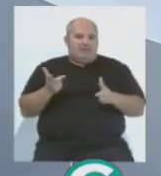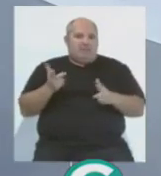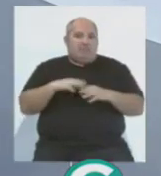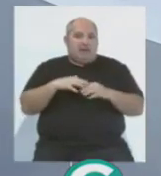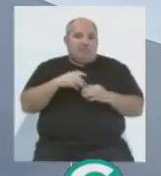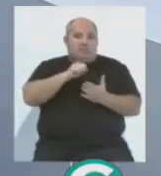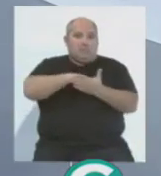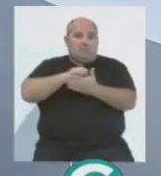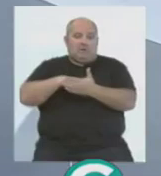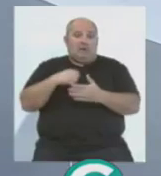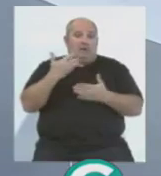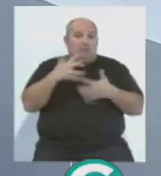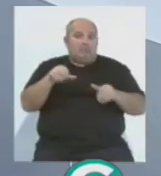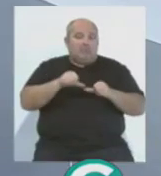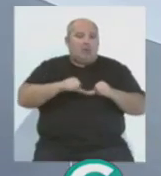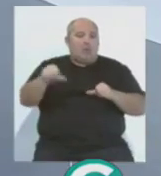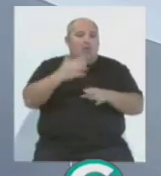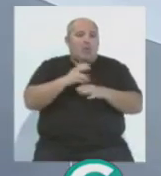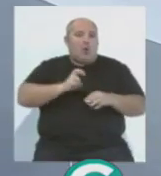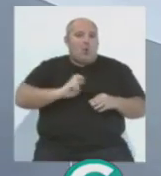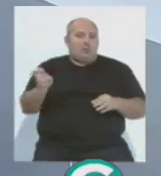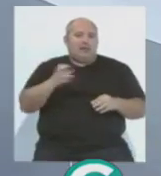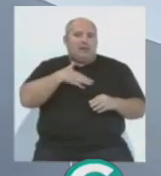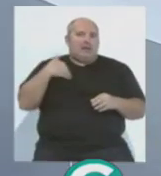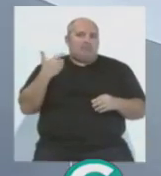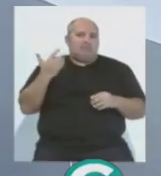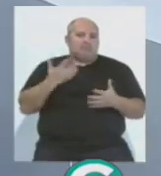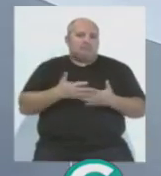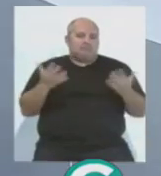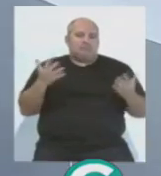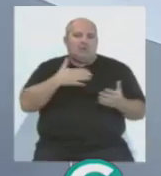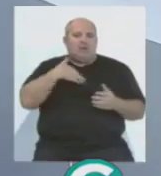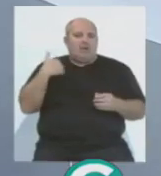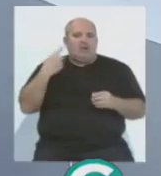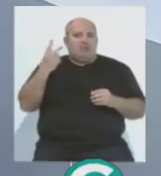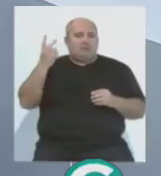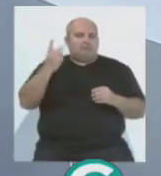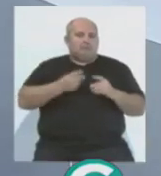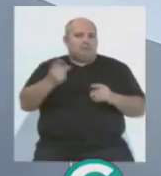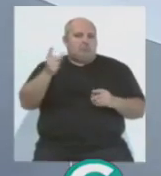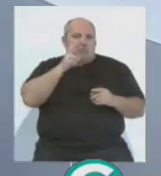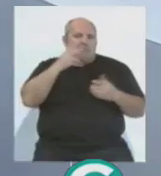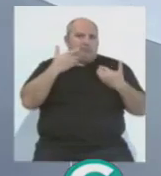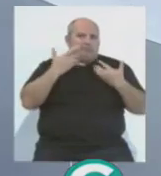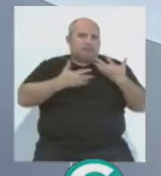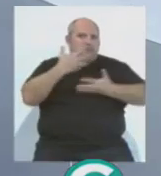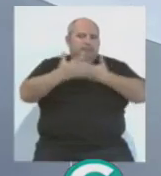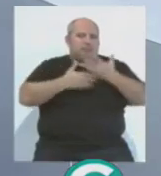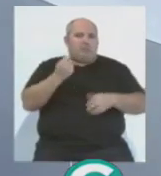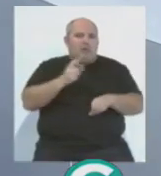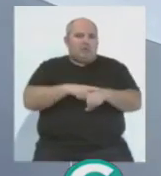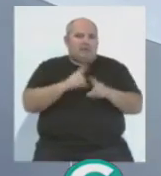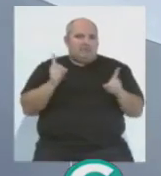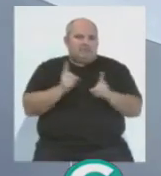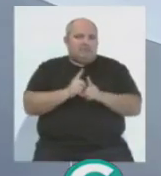ocuparla, más allá de que haya algún otro jugador que quiera salir por motivos de que tenga pocos